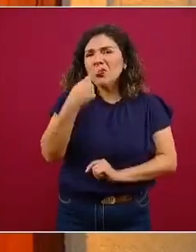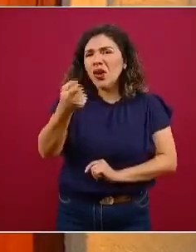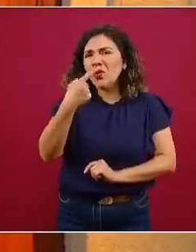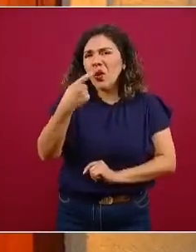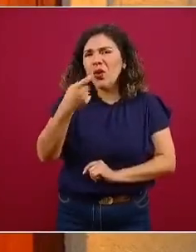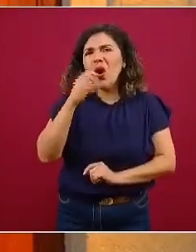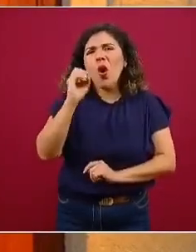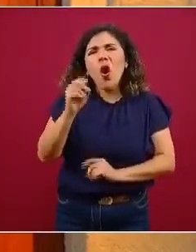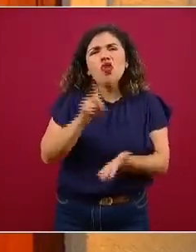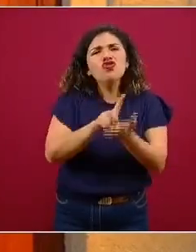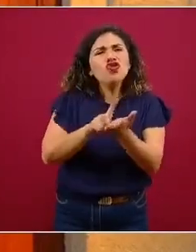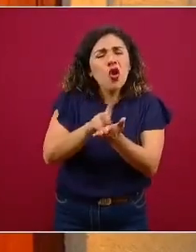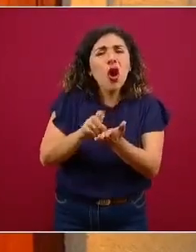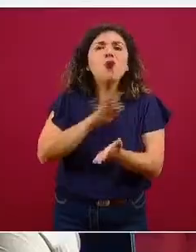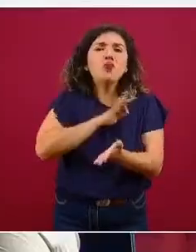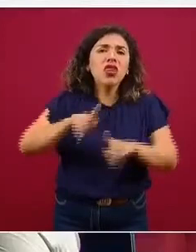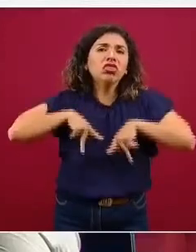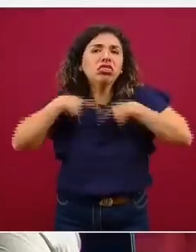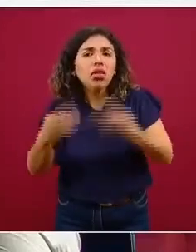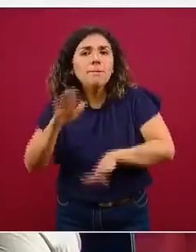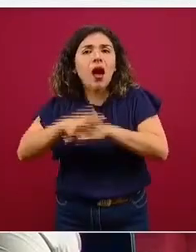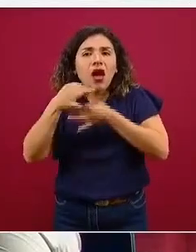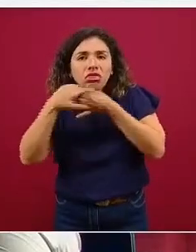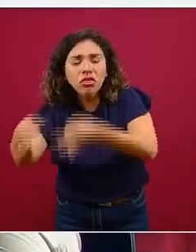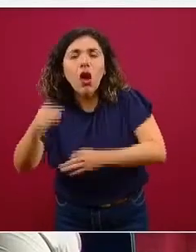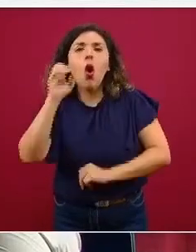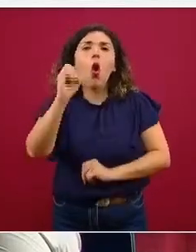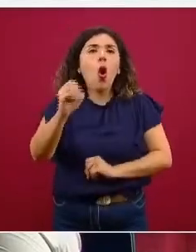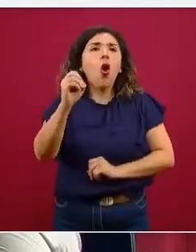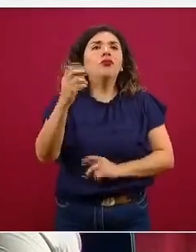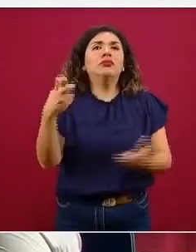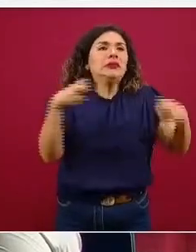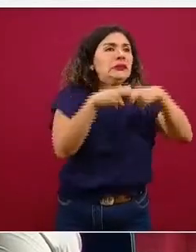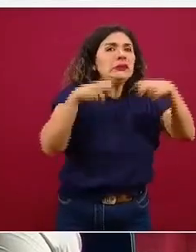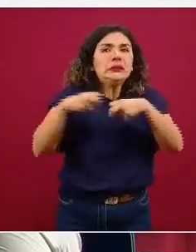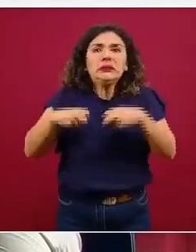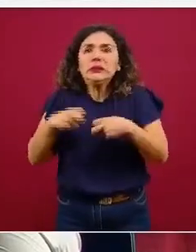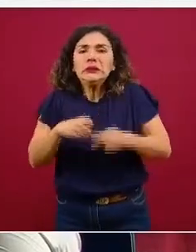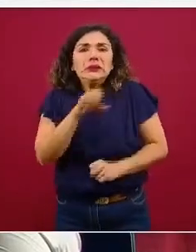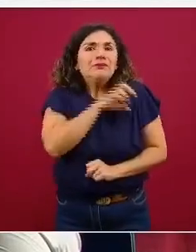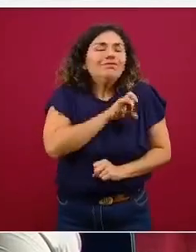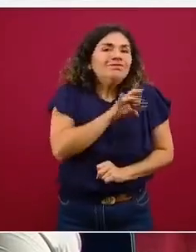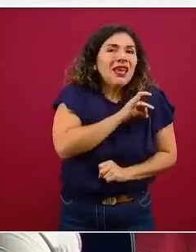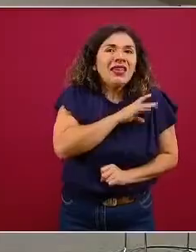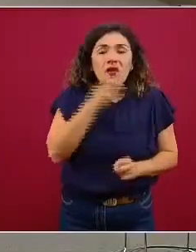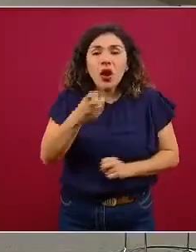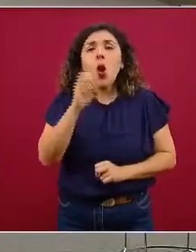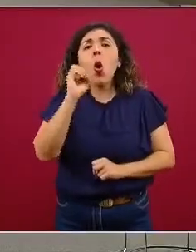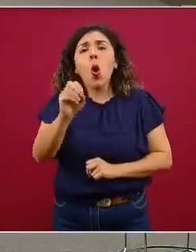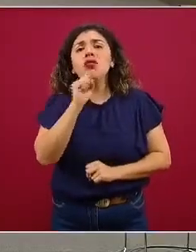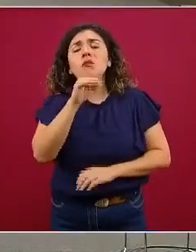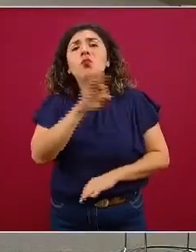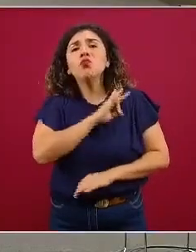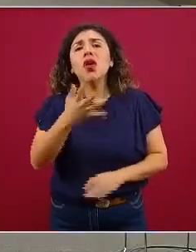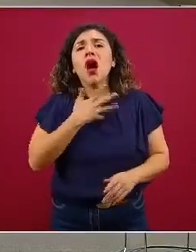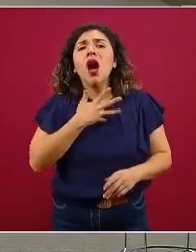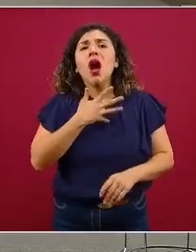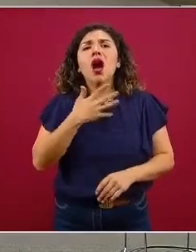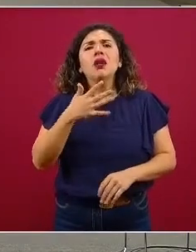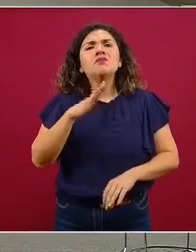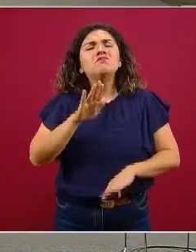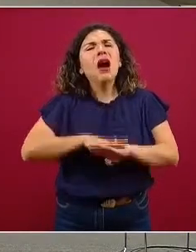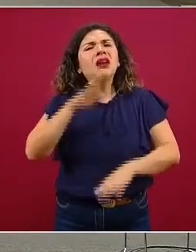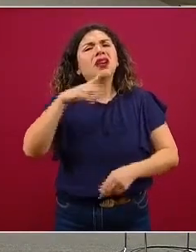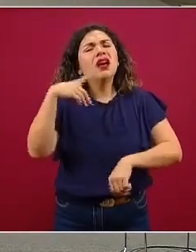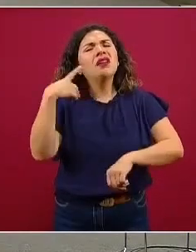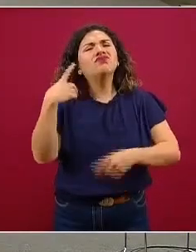sustancias psicoactivas, así como los trastornos de ansiedad. Se espera también un incremento en los trastornos afectivos,